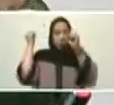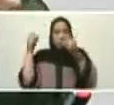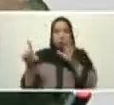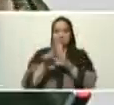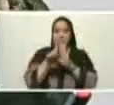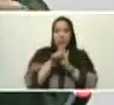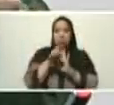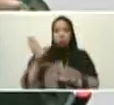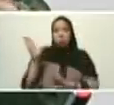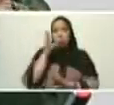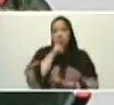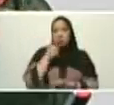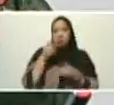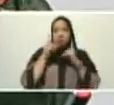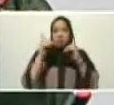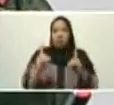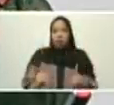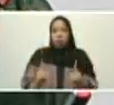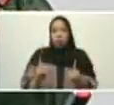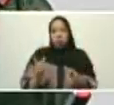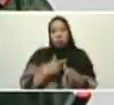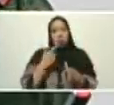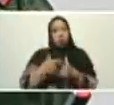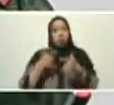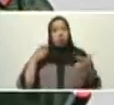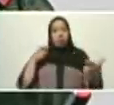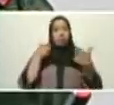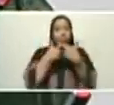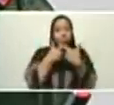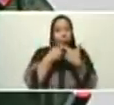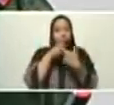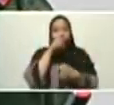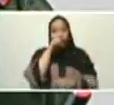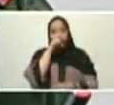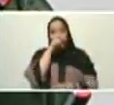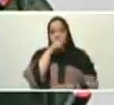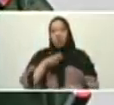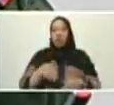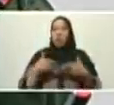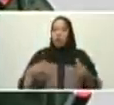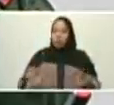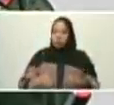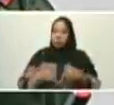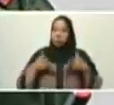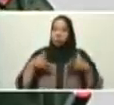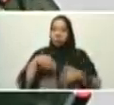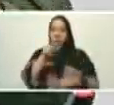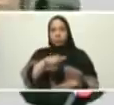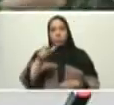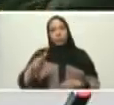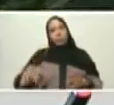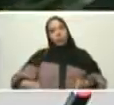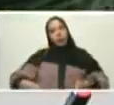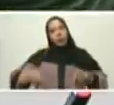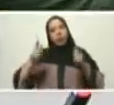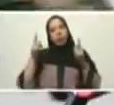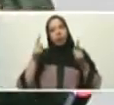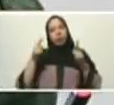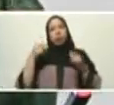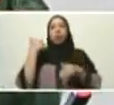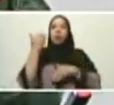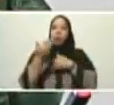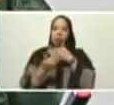enfrentarse, tomar las consecuencias, pero fue realmente una gran victoria estratégica que permitió y abrió paso